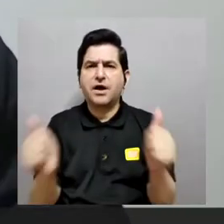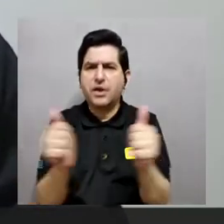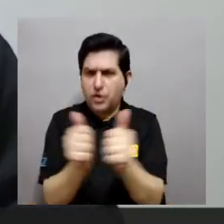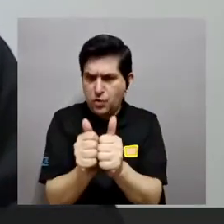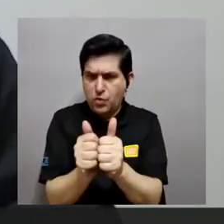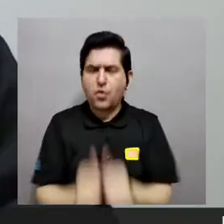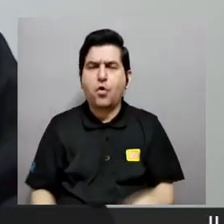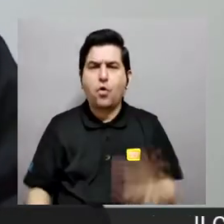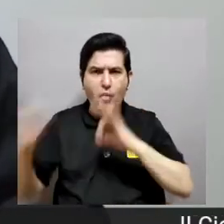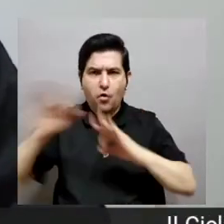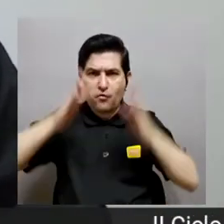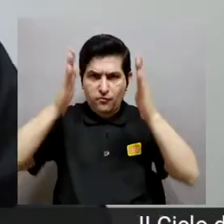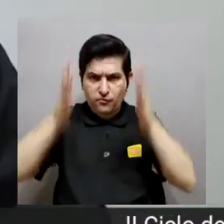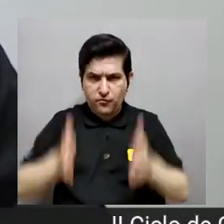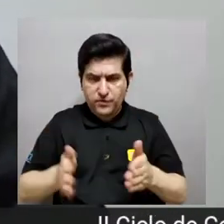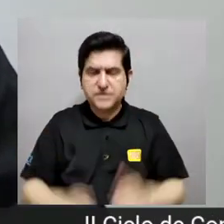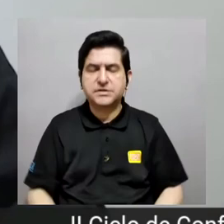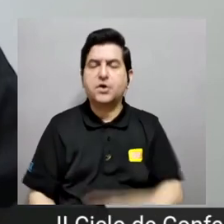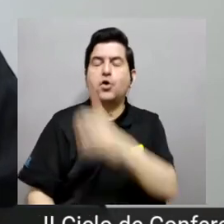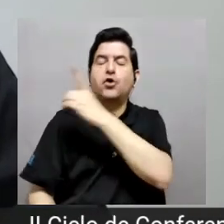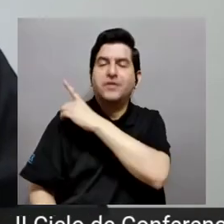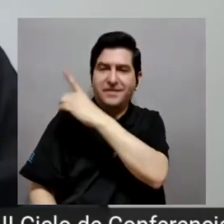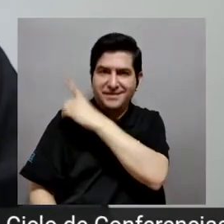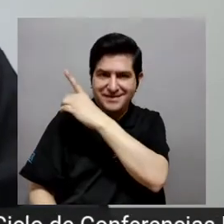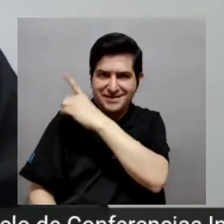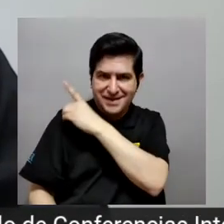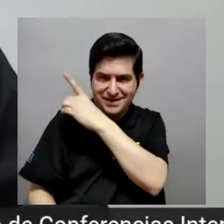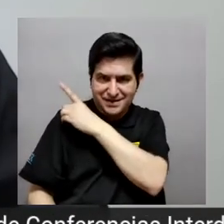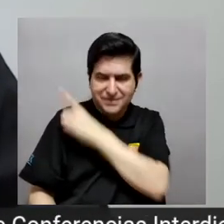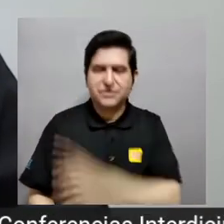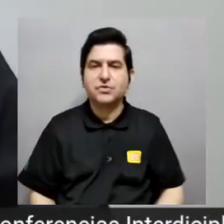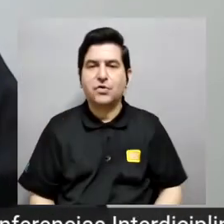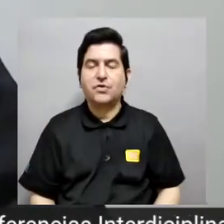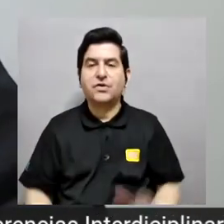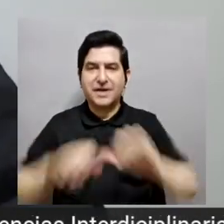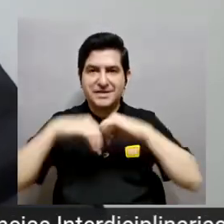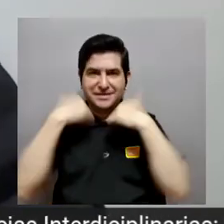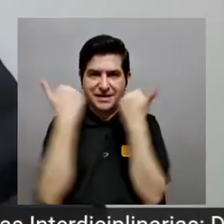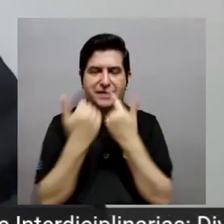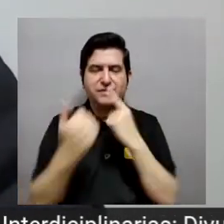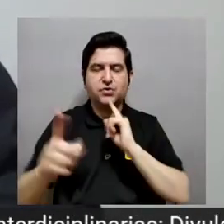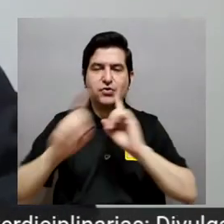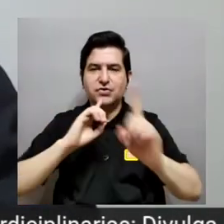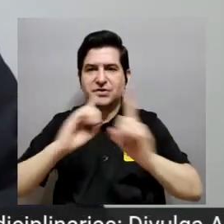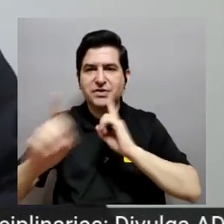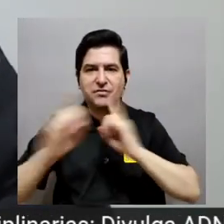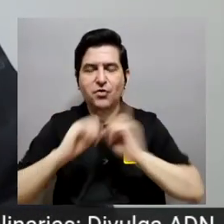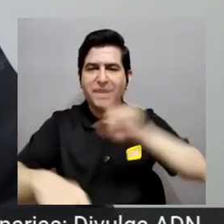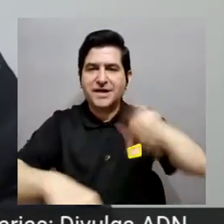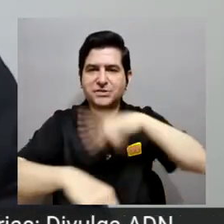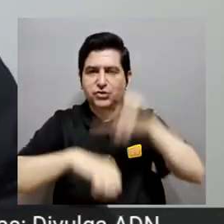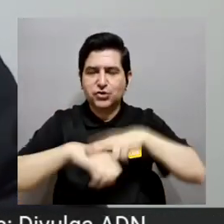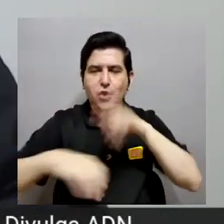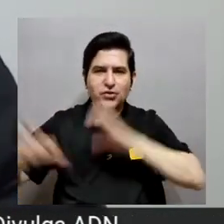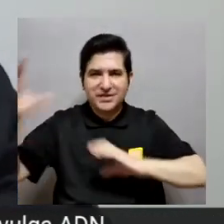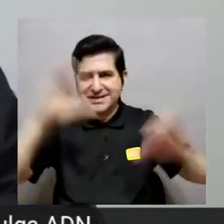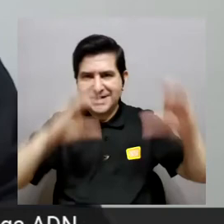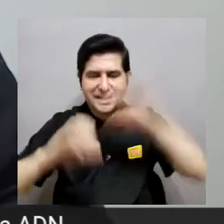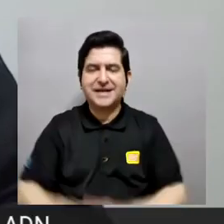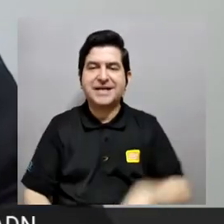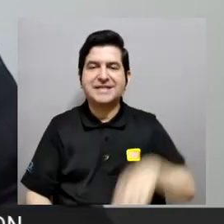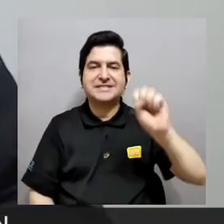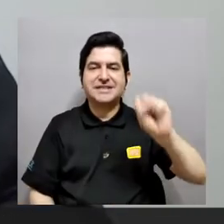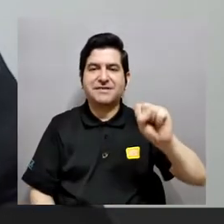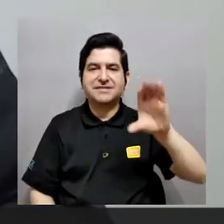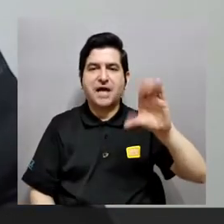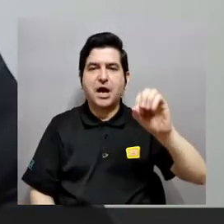este momento conversar con este pues el físico y director de la asociación